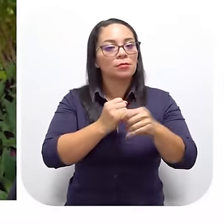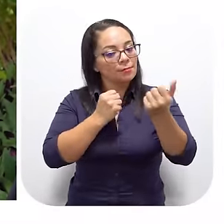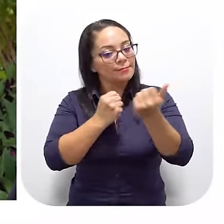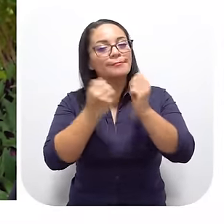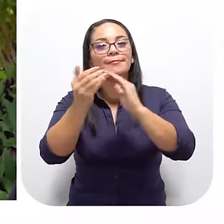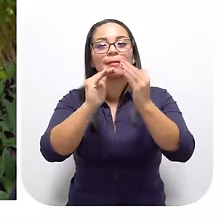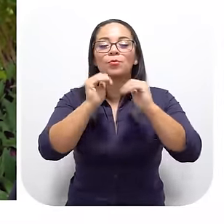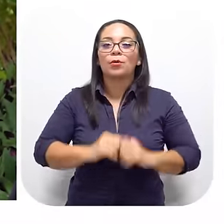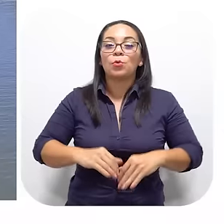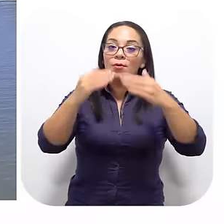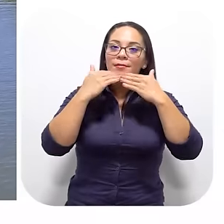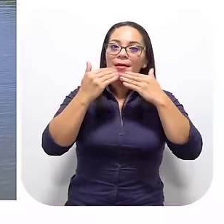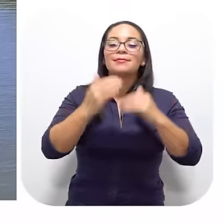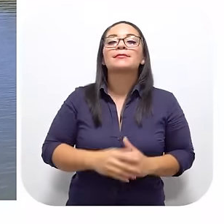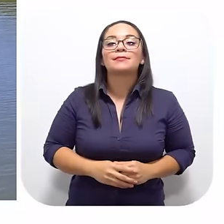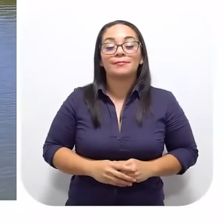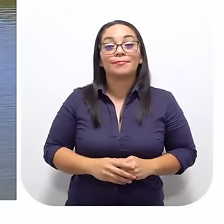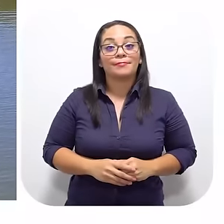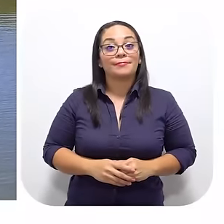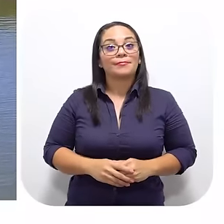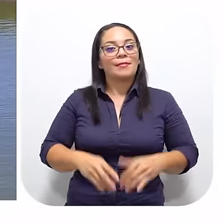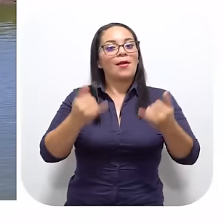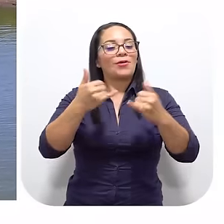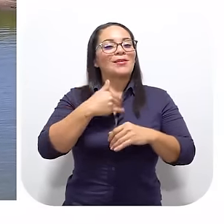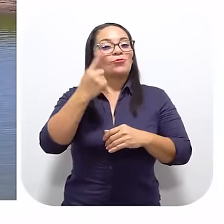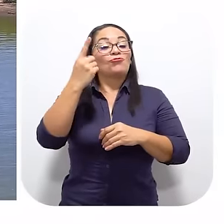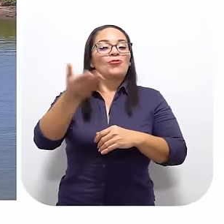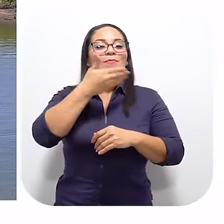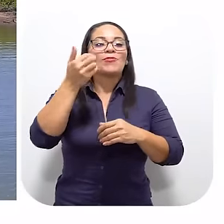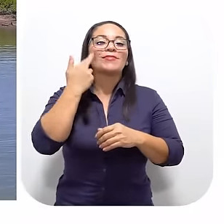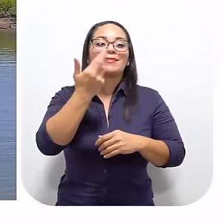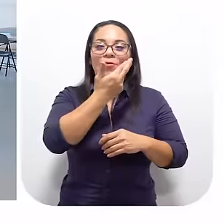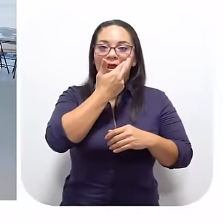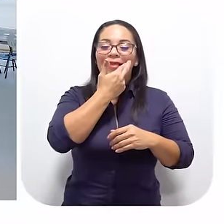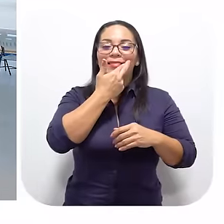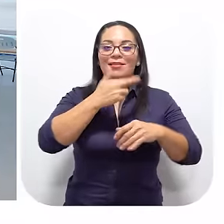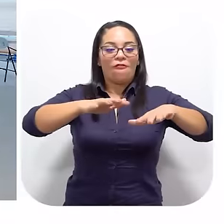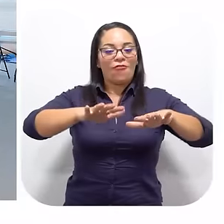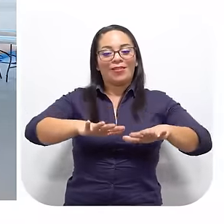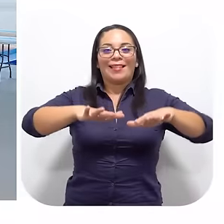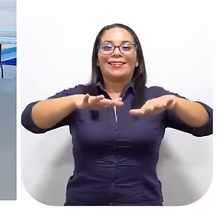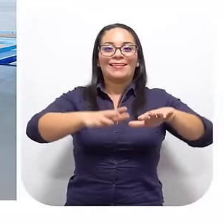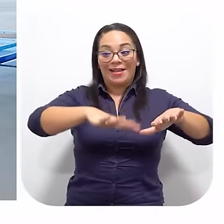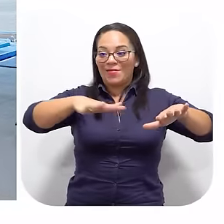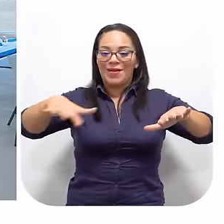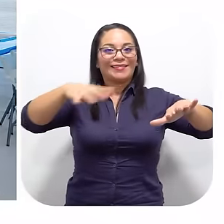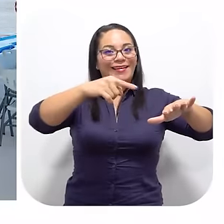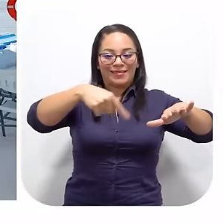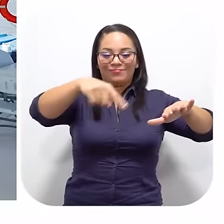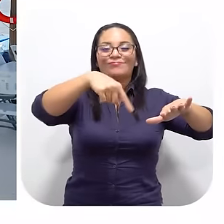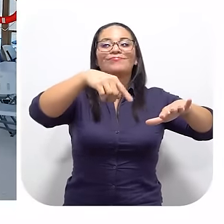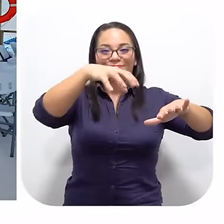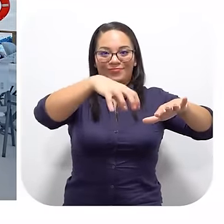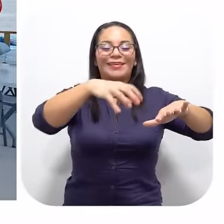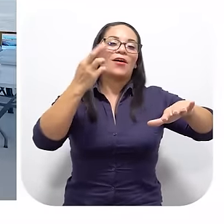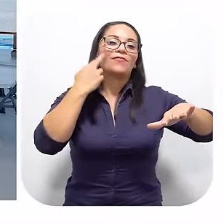pusieron La camiseta del pueblo Y que gracias Tenemos Ahora tenemos Uno de los mejores Restaurantes flotantes Del lugar Y